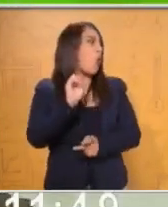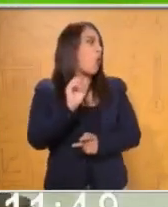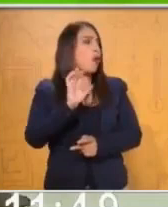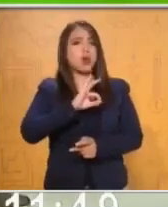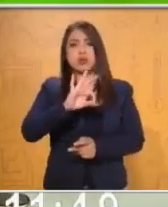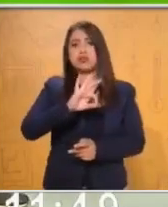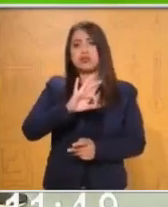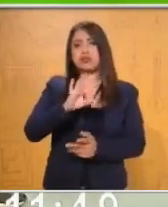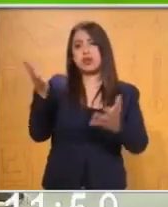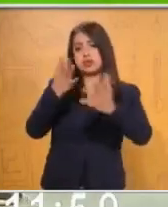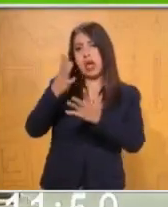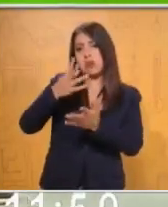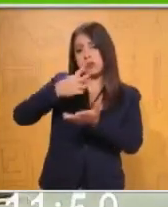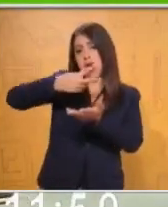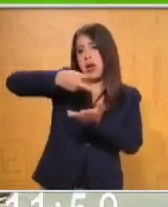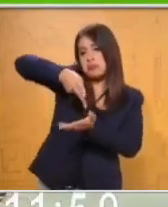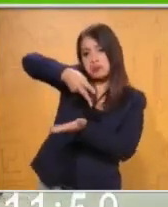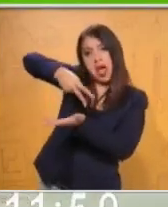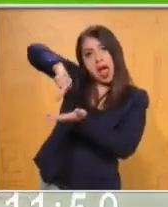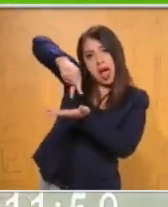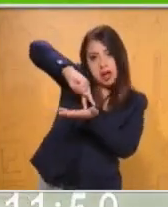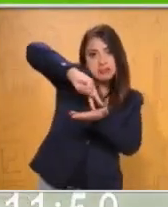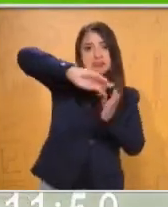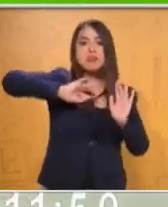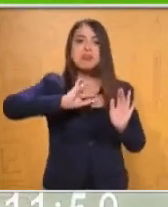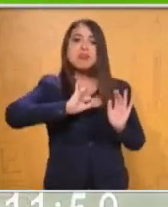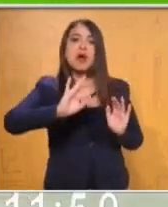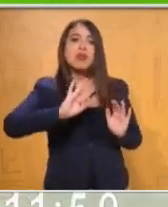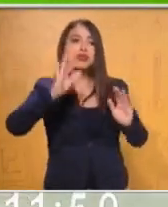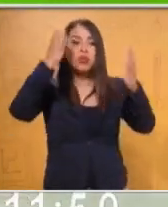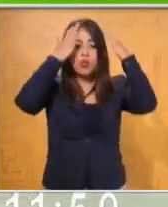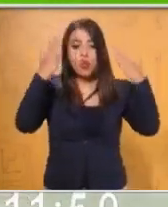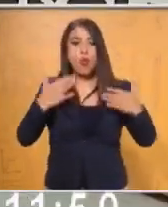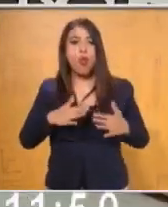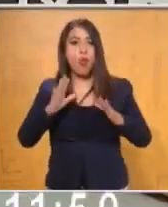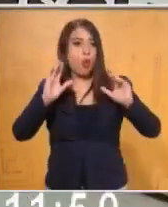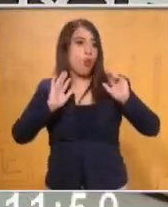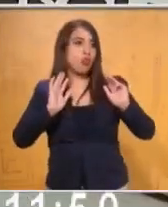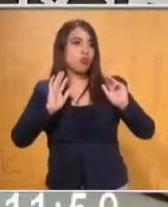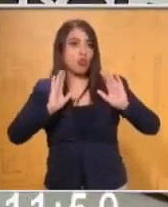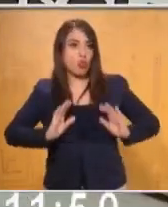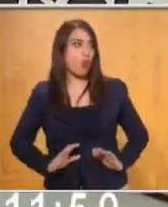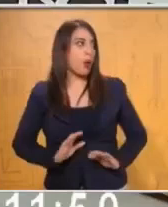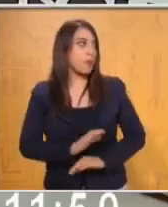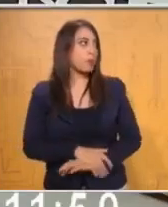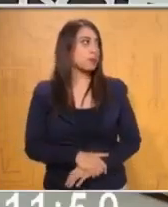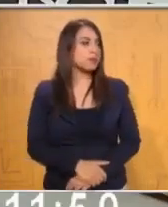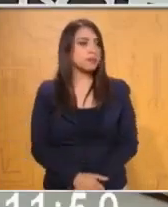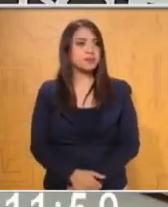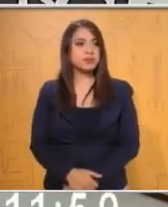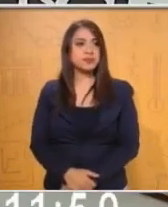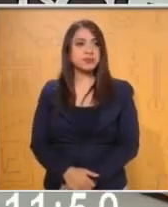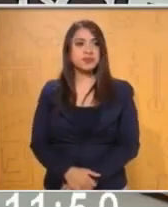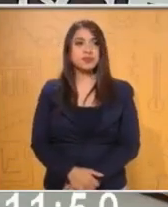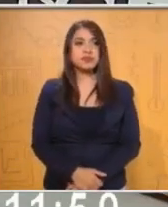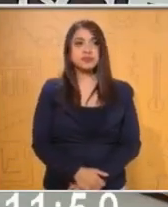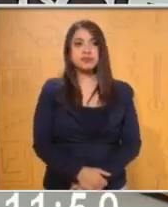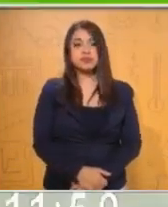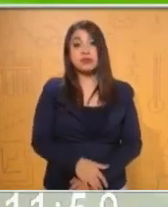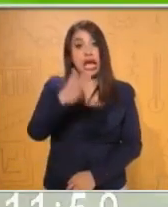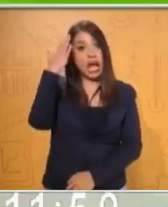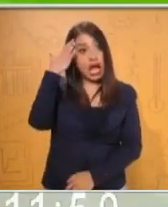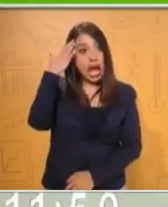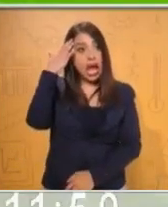espaldas al cono. Igual. Tocando nuestras partes del cuerpo. Nos ayuda, por favor. Ok, venga. Ya me dio una opción más. Listos. Cabeza.